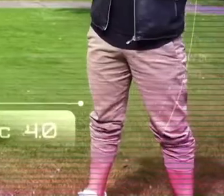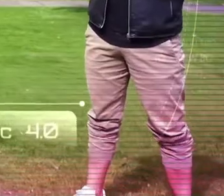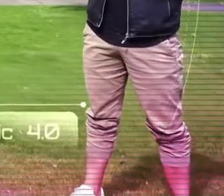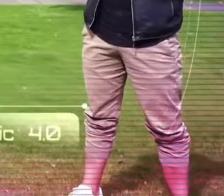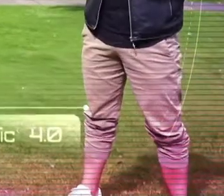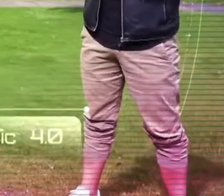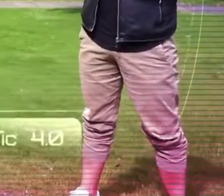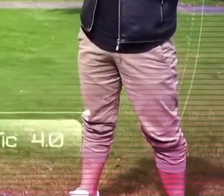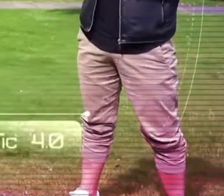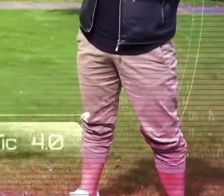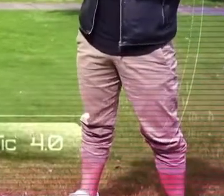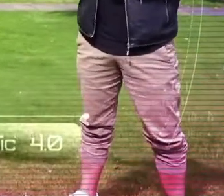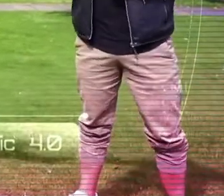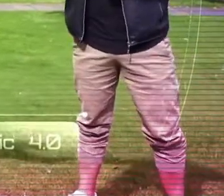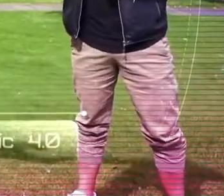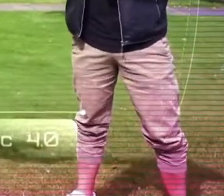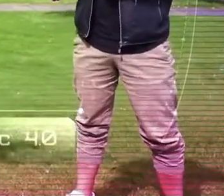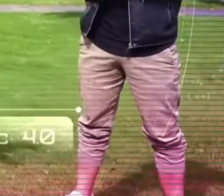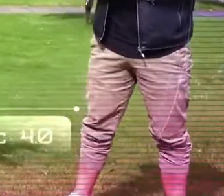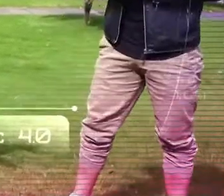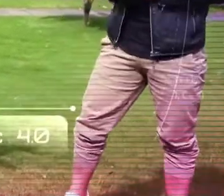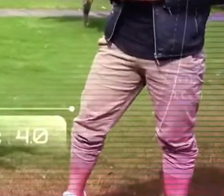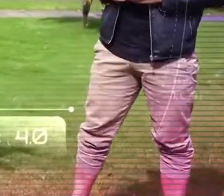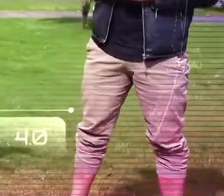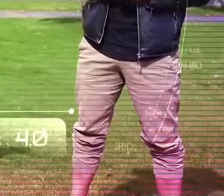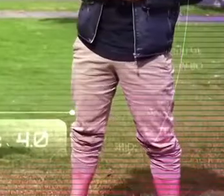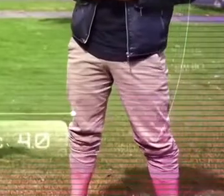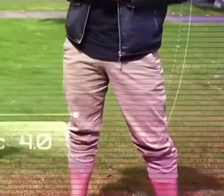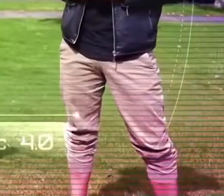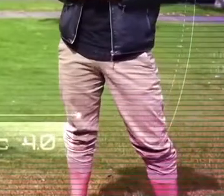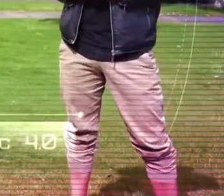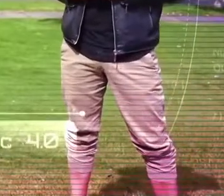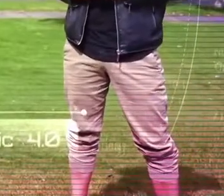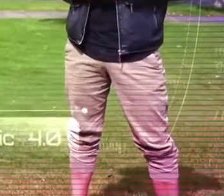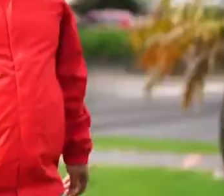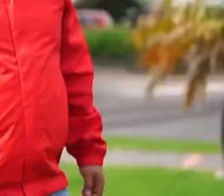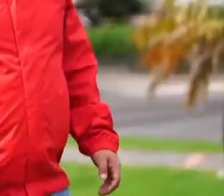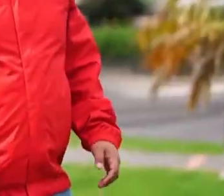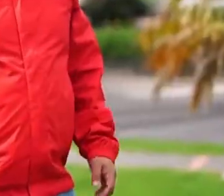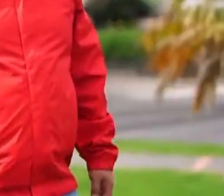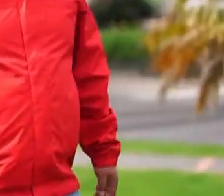Daniel, ¿cómo estás? Bienvenido a Mastic 4.0, te presento a Diana.